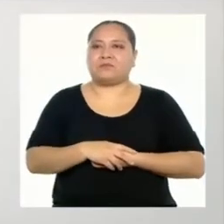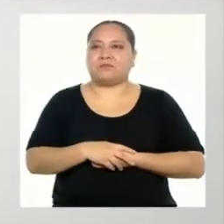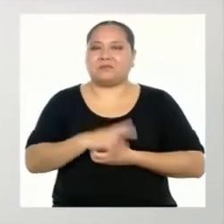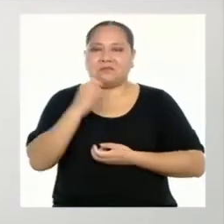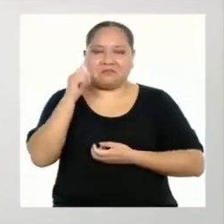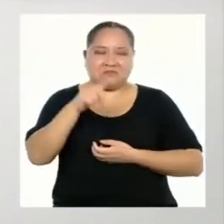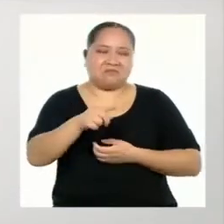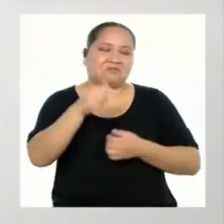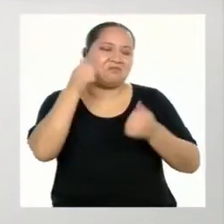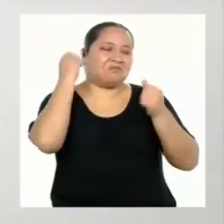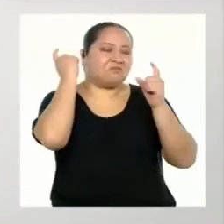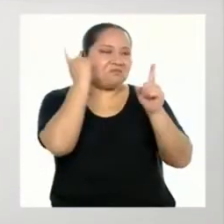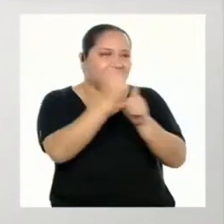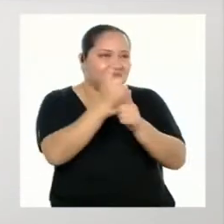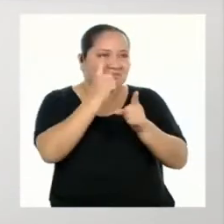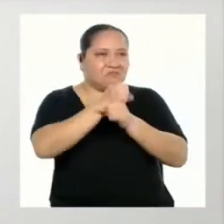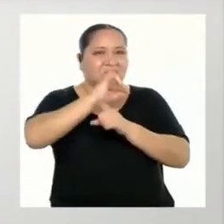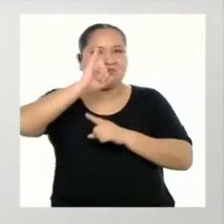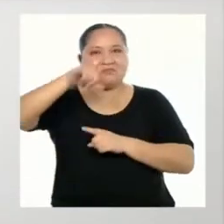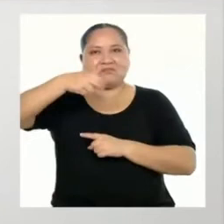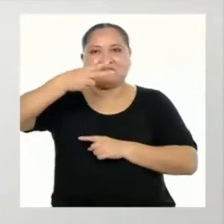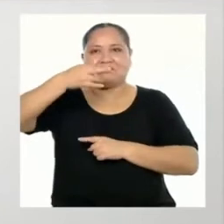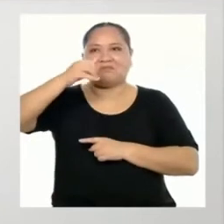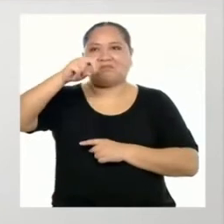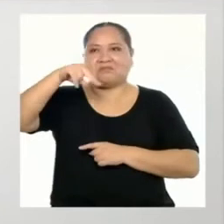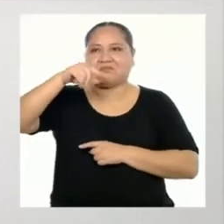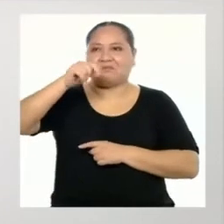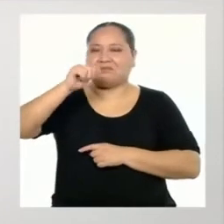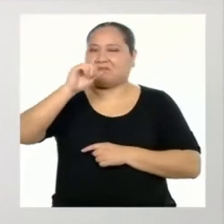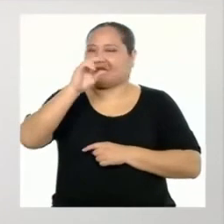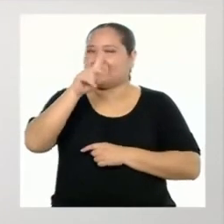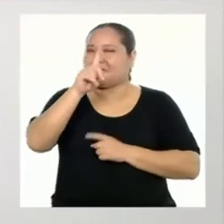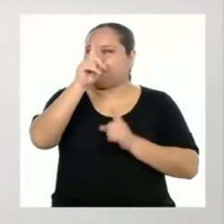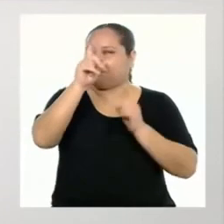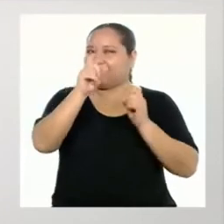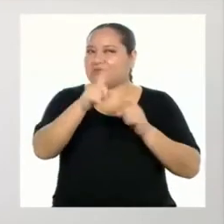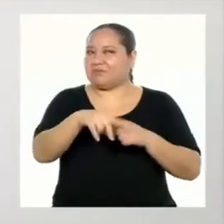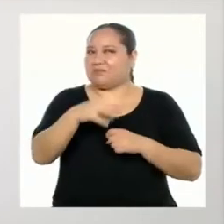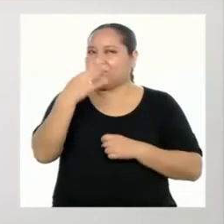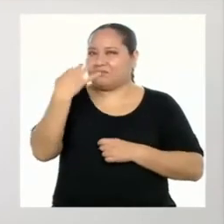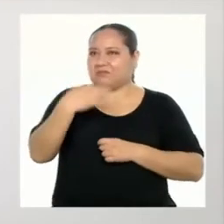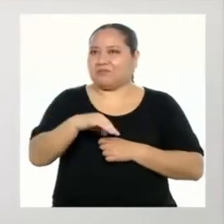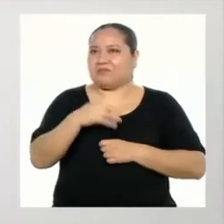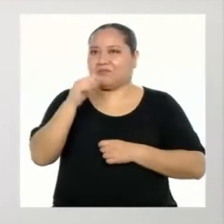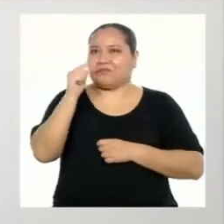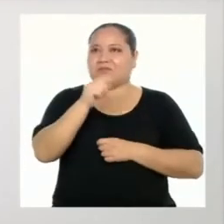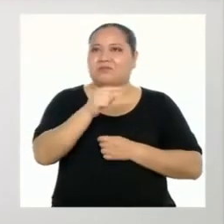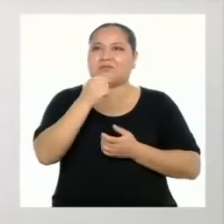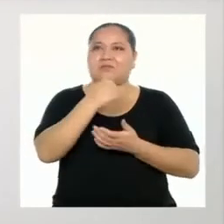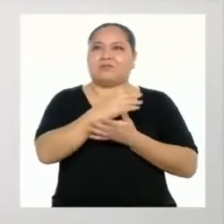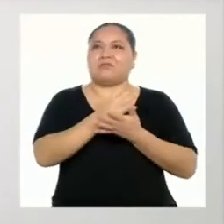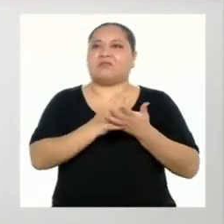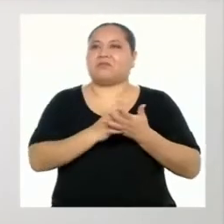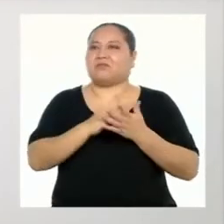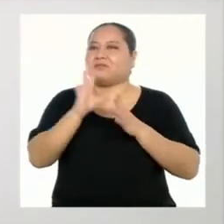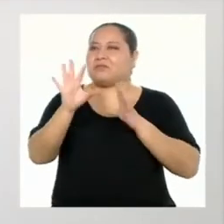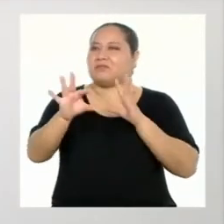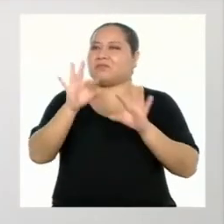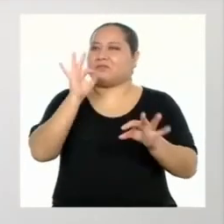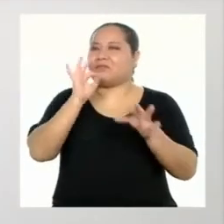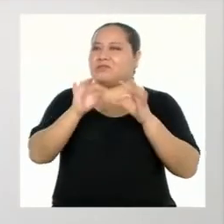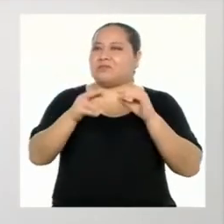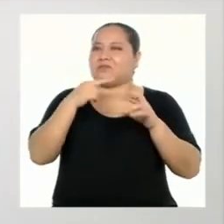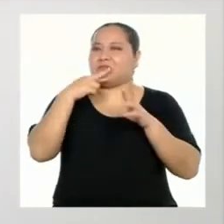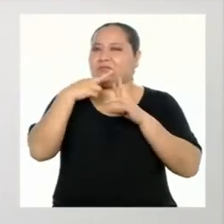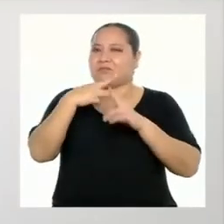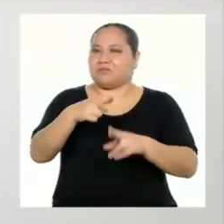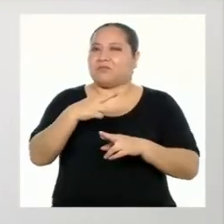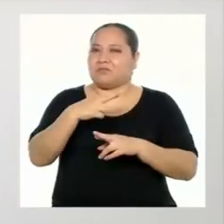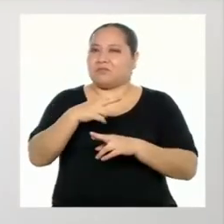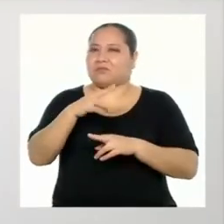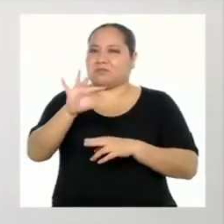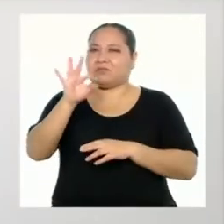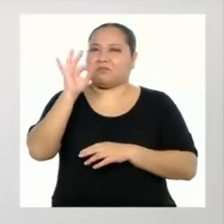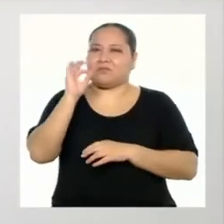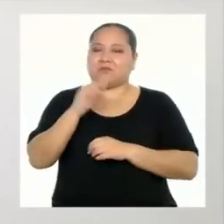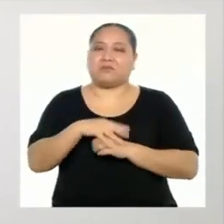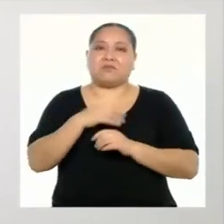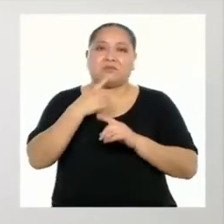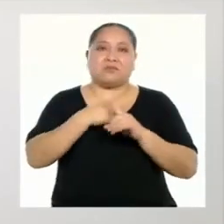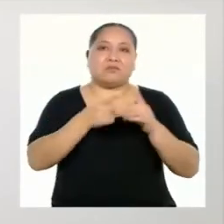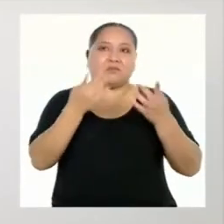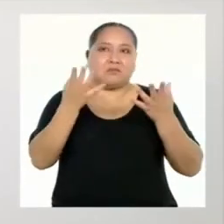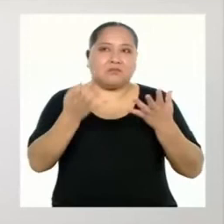Eso mismo, Jonathan. Te quería preguntar algo. Es cierto que en esta fase hallamos la respuesta del reto,